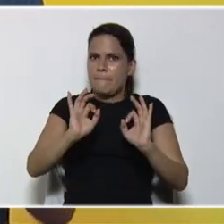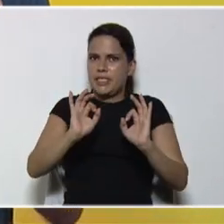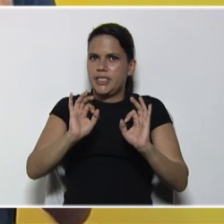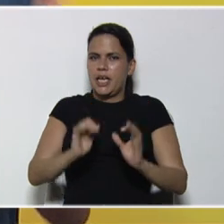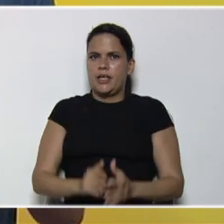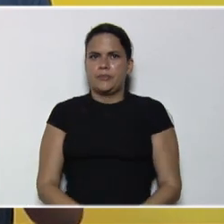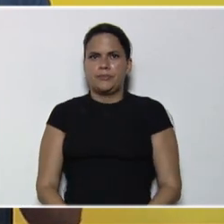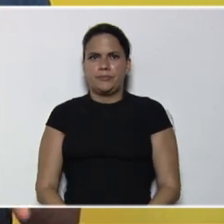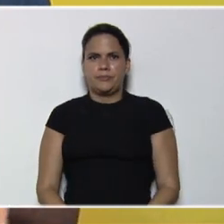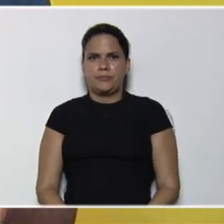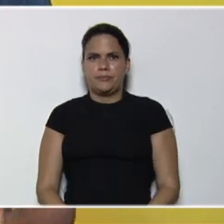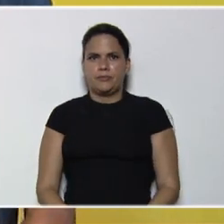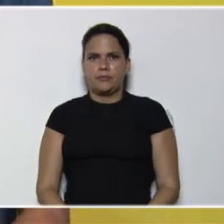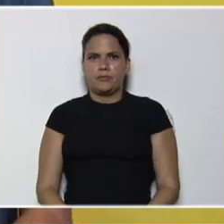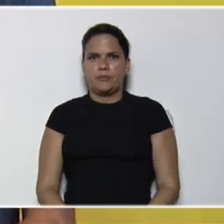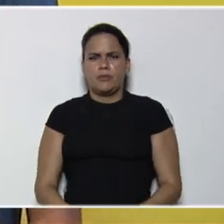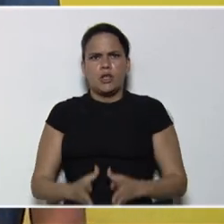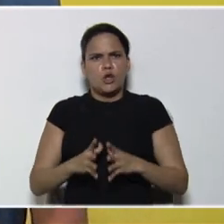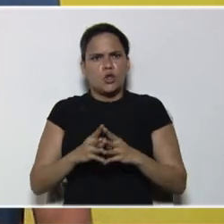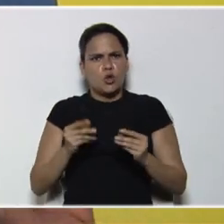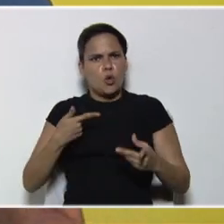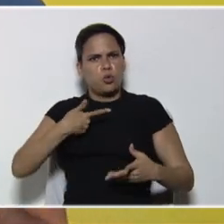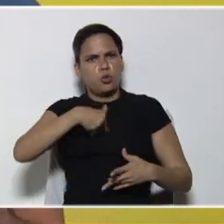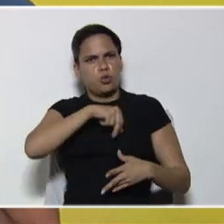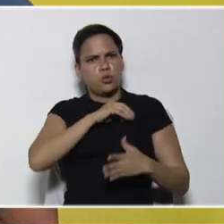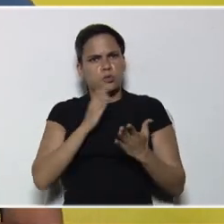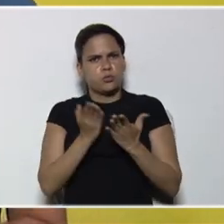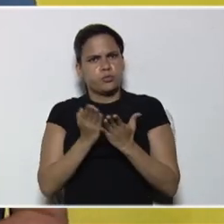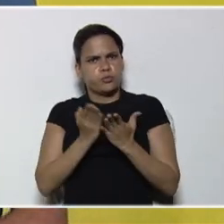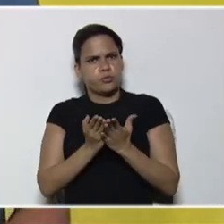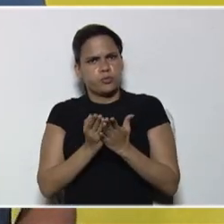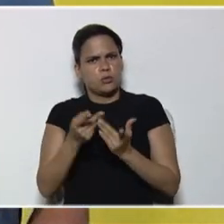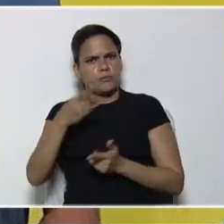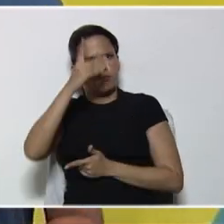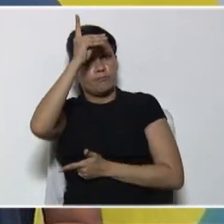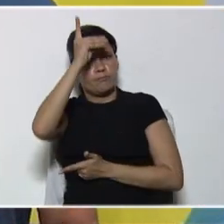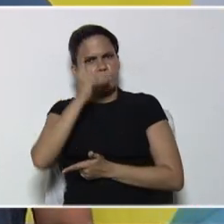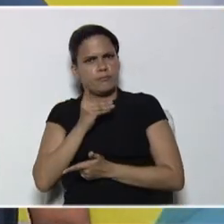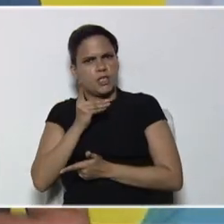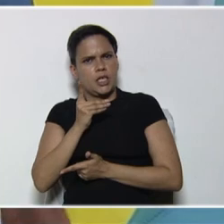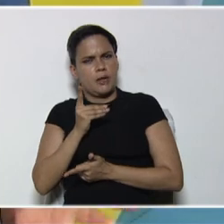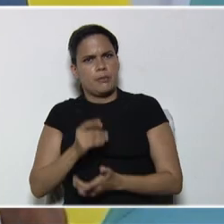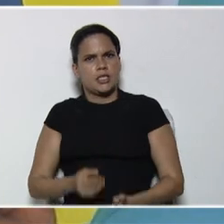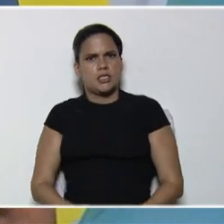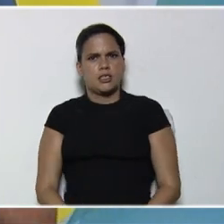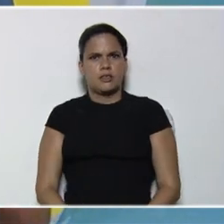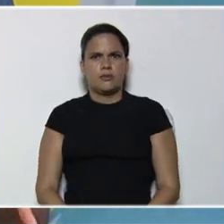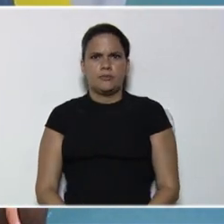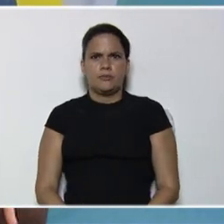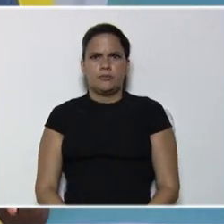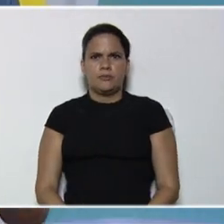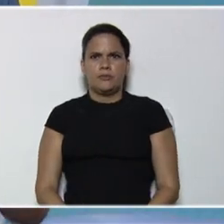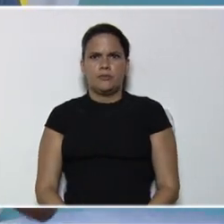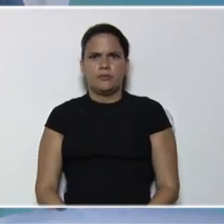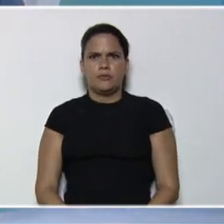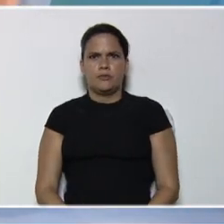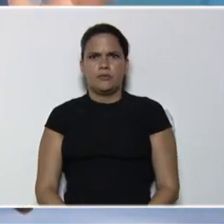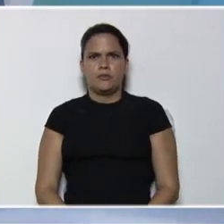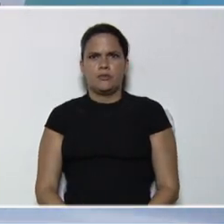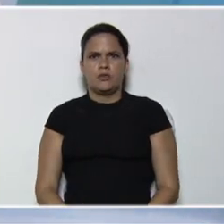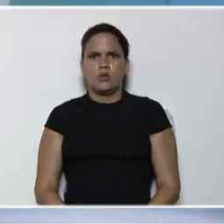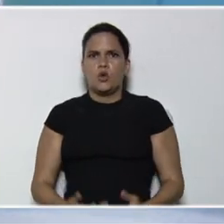educación, especial, así que todos, estudiantes, con necesidades educativas, especiales, y o discapacidad,